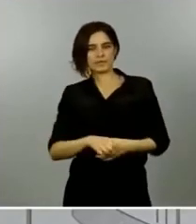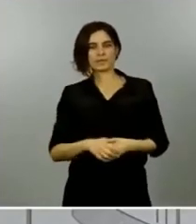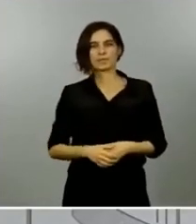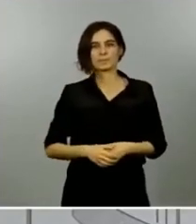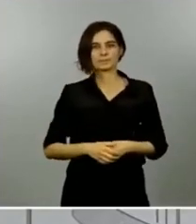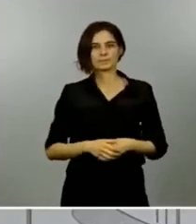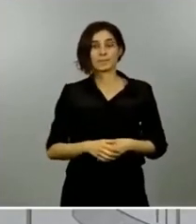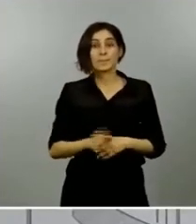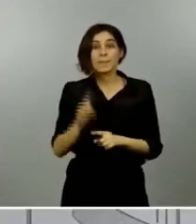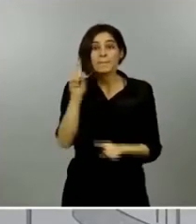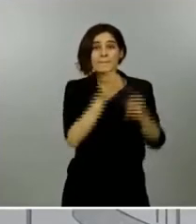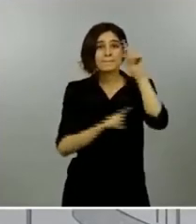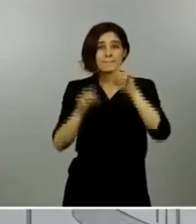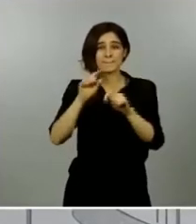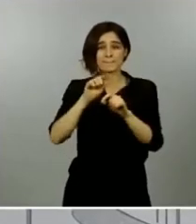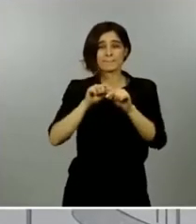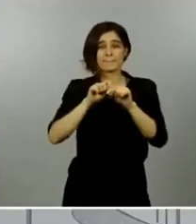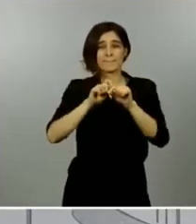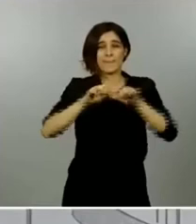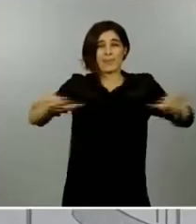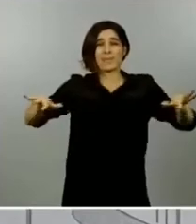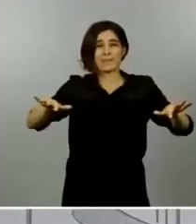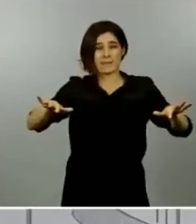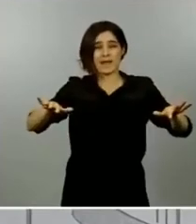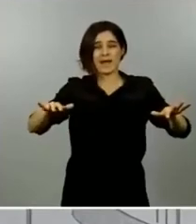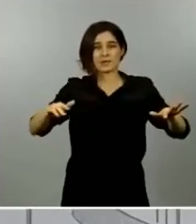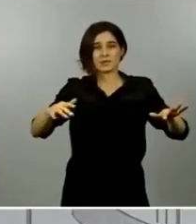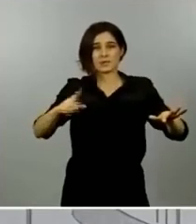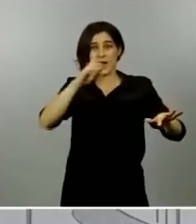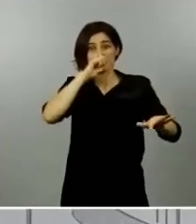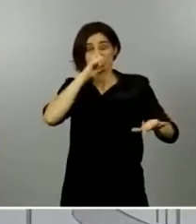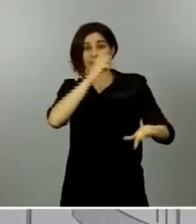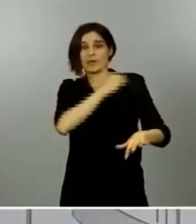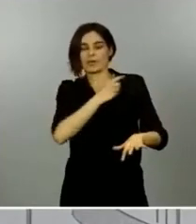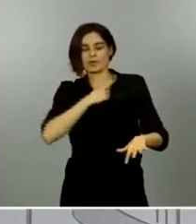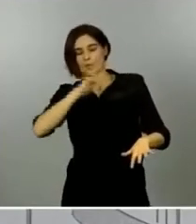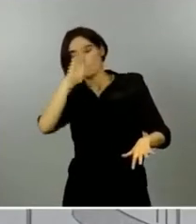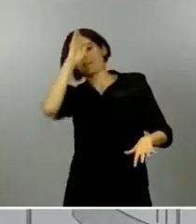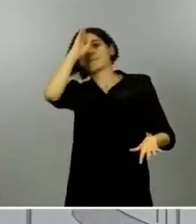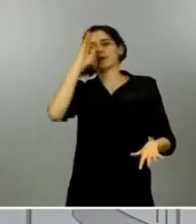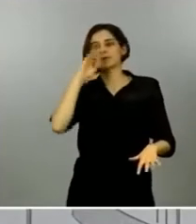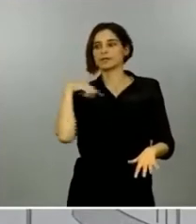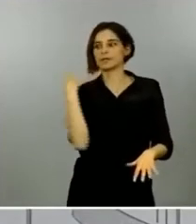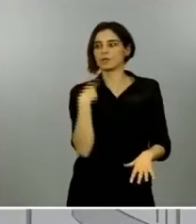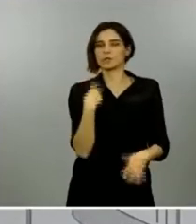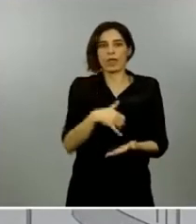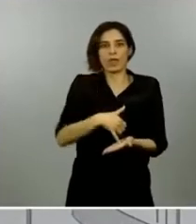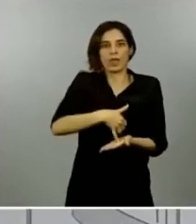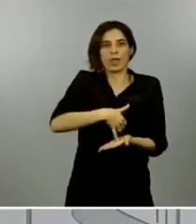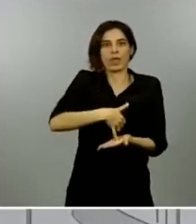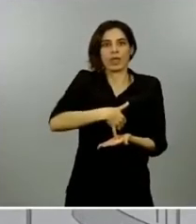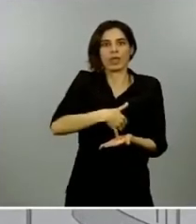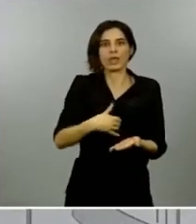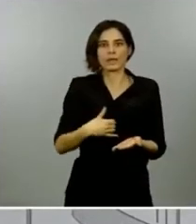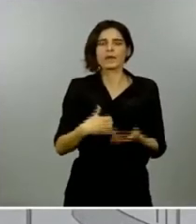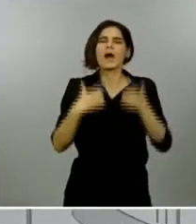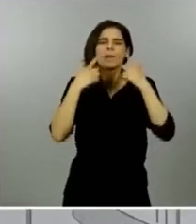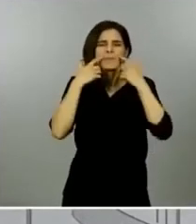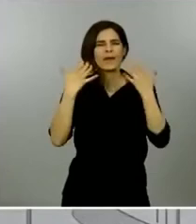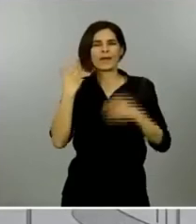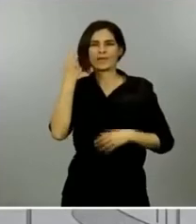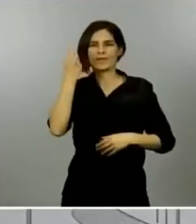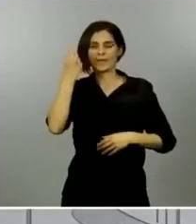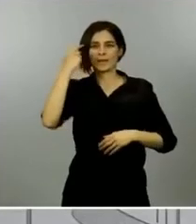que somos muy frágiles pero junto con las diferencias tradicionales entre rentas altas y rentas bajas